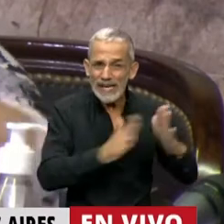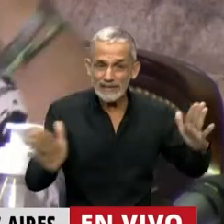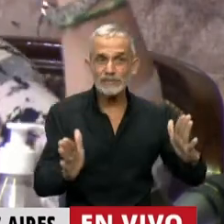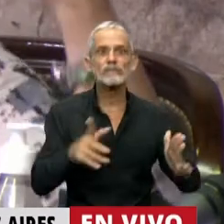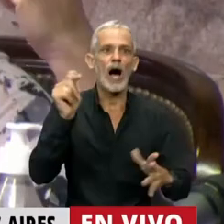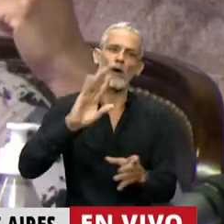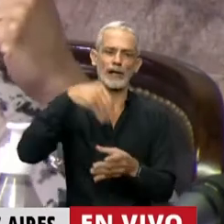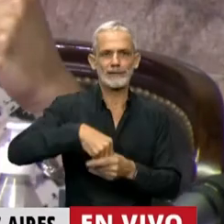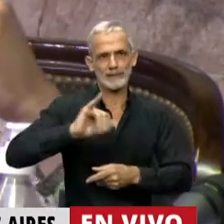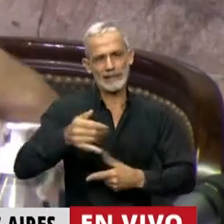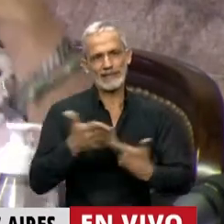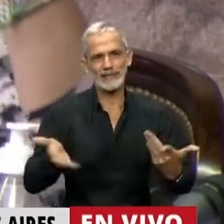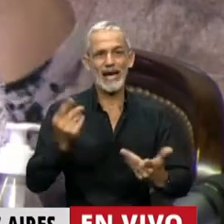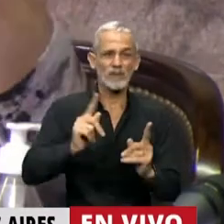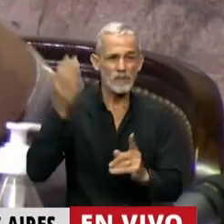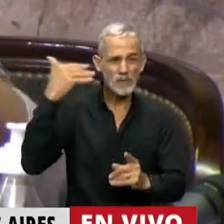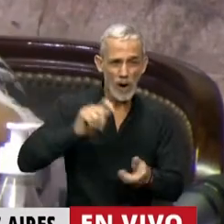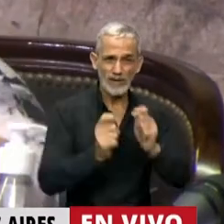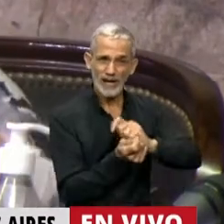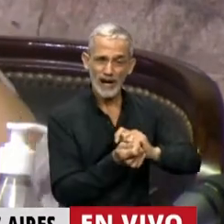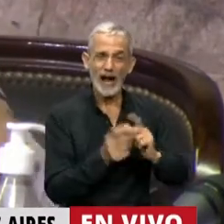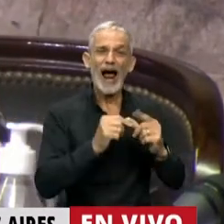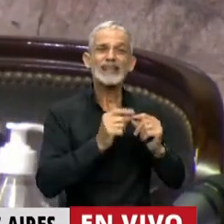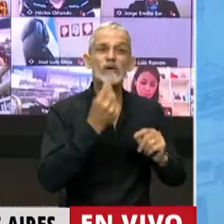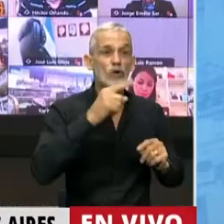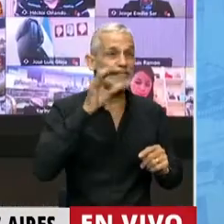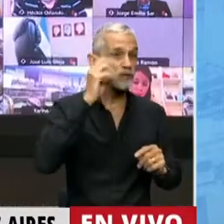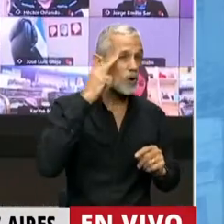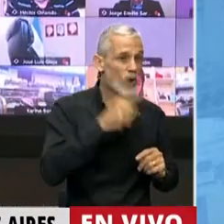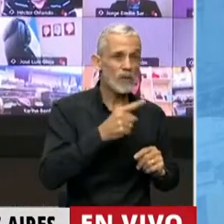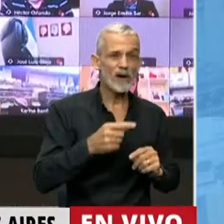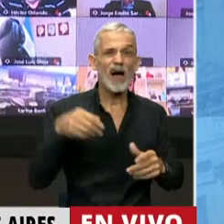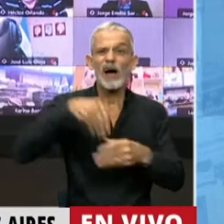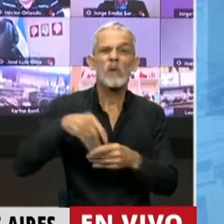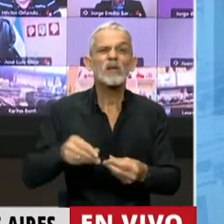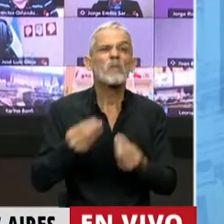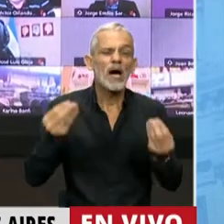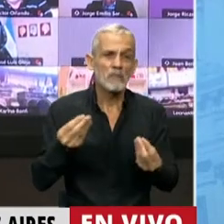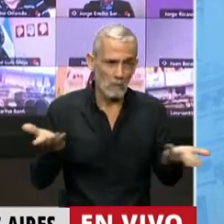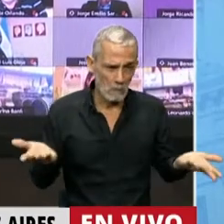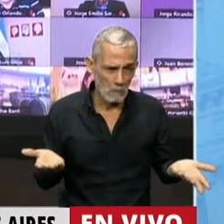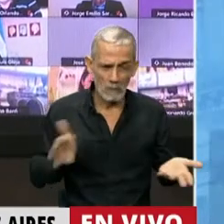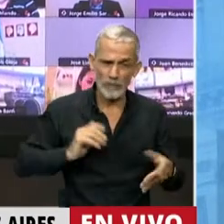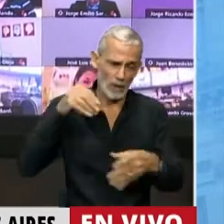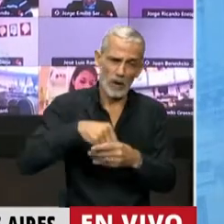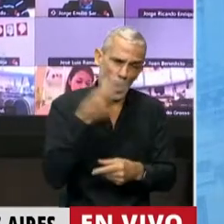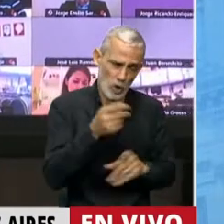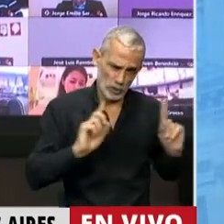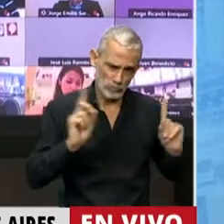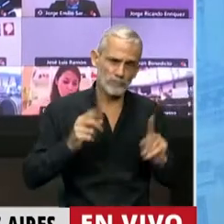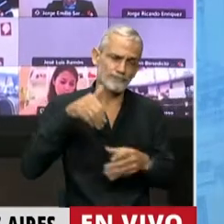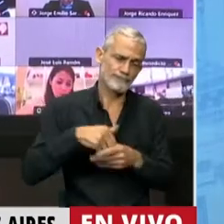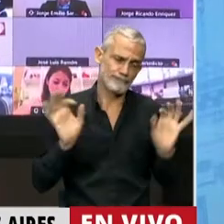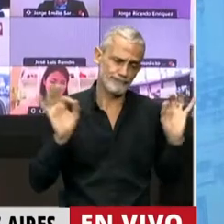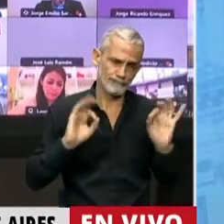sí se va a votar, como ya dijimos cuando se modificó el antículo 109, es algo que va a ser inocuo. Por eso nos vamos a abstener, no vamos a votar en contra, nos vamos a